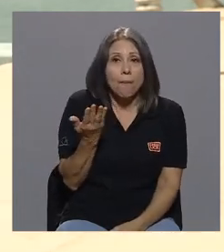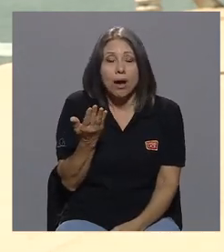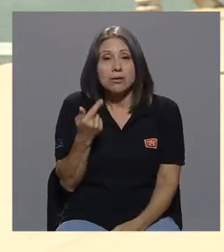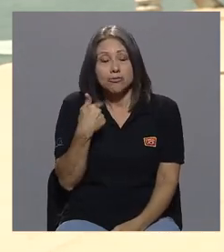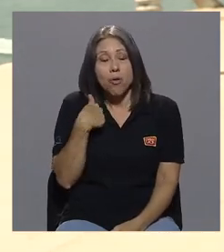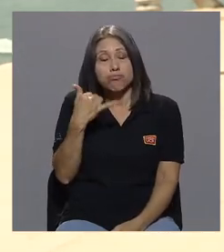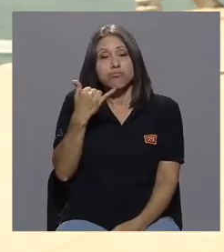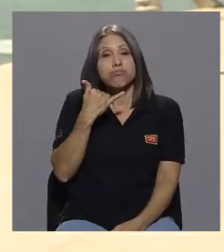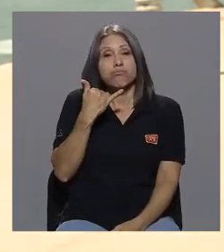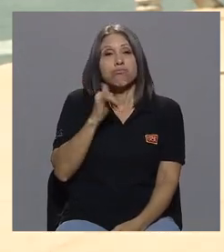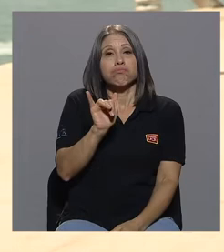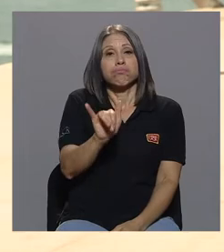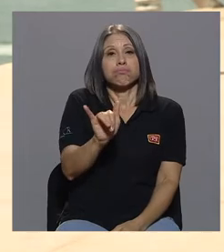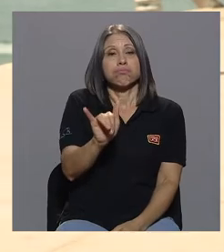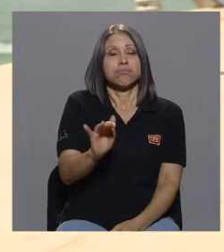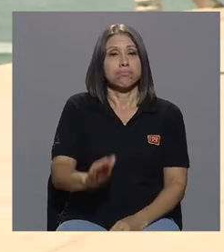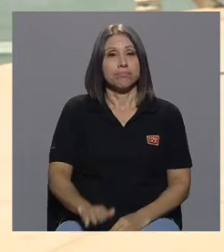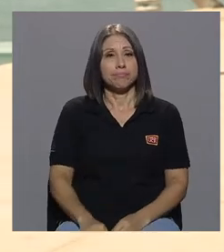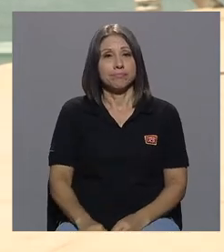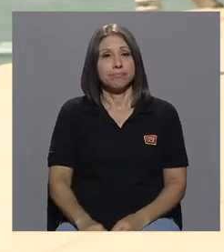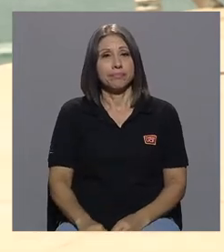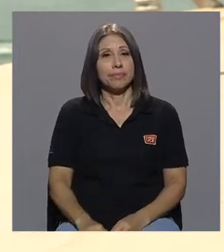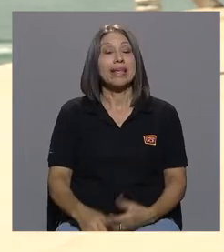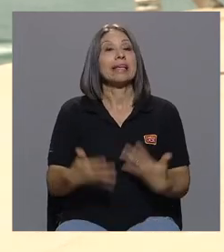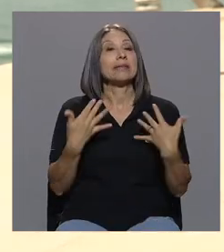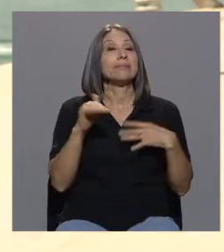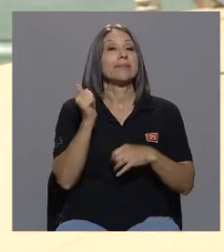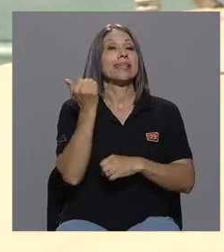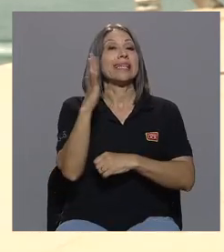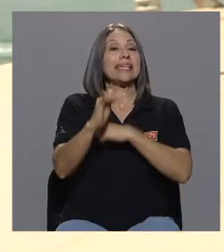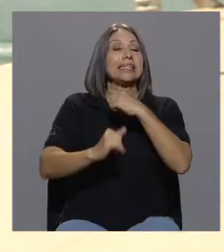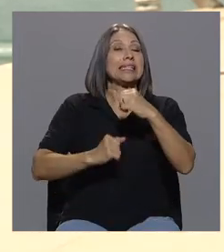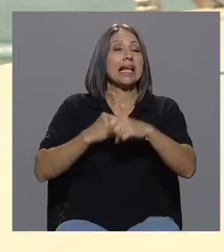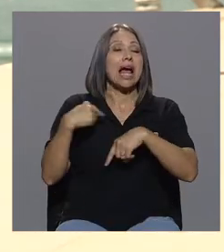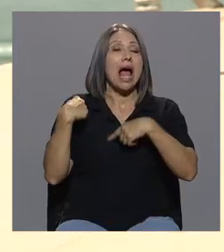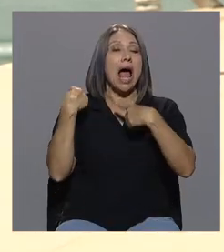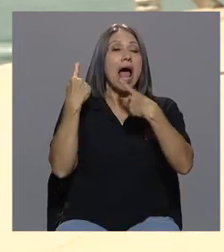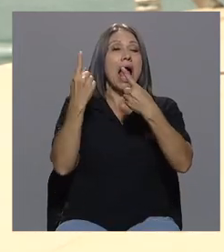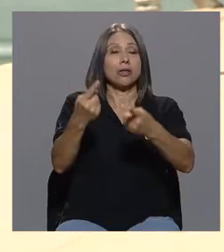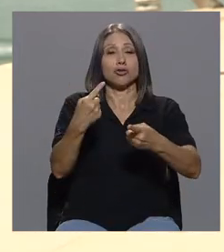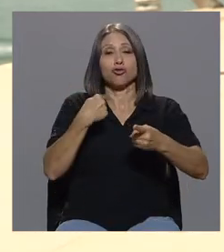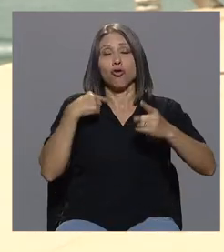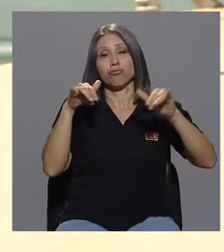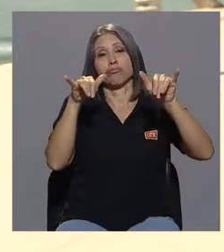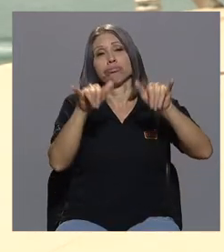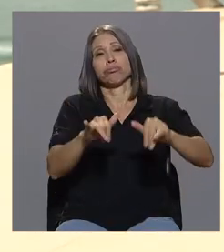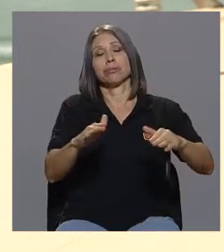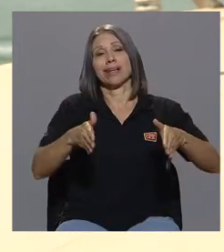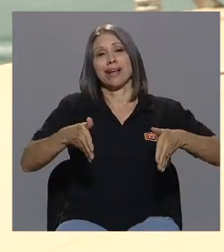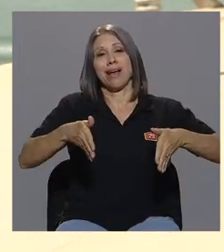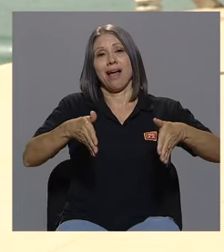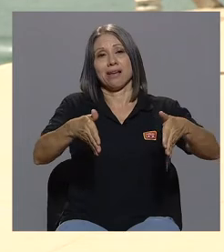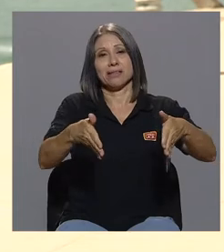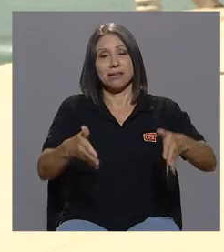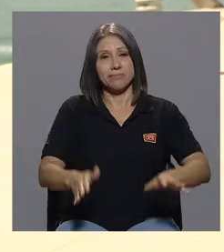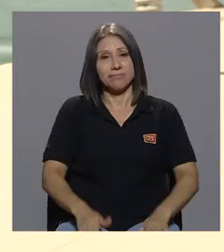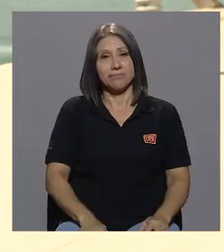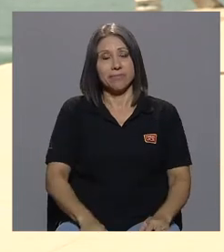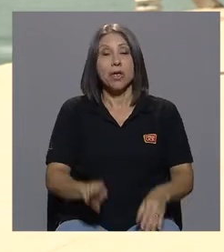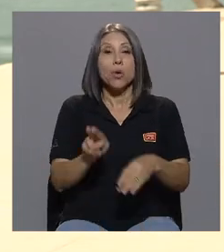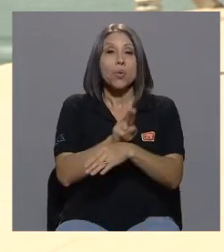y pasó 15 años viviendo en la calle y consumiendo